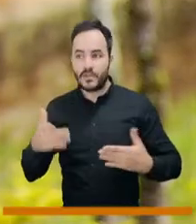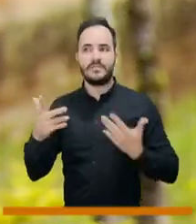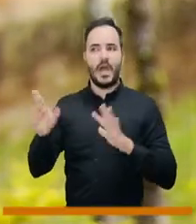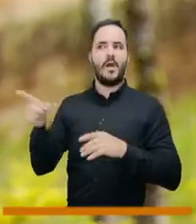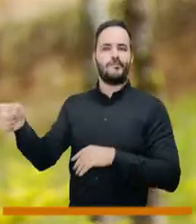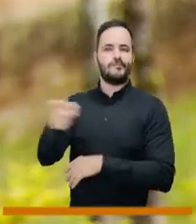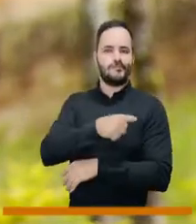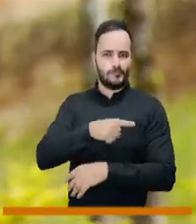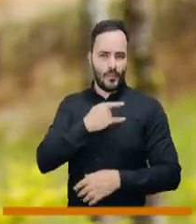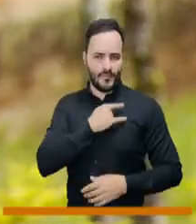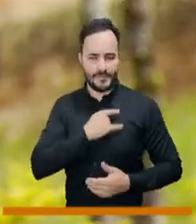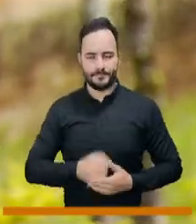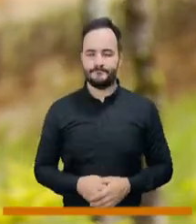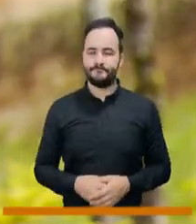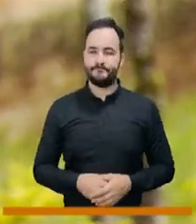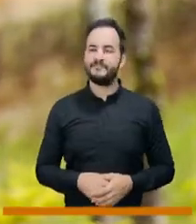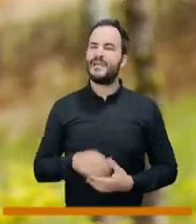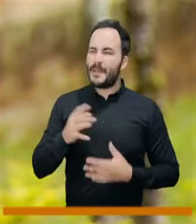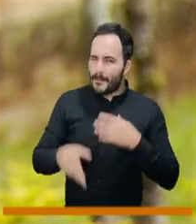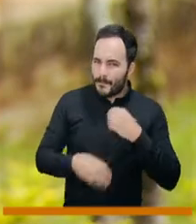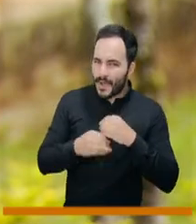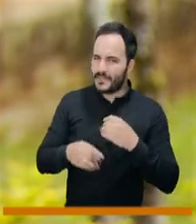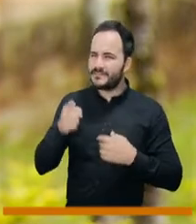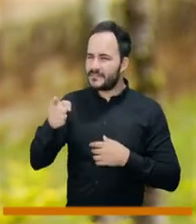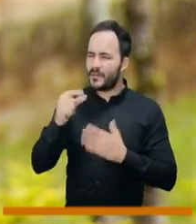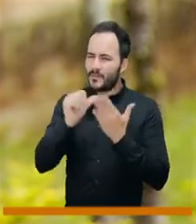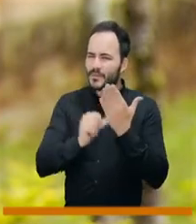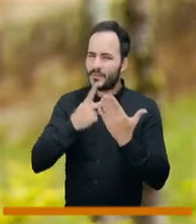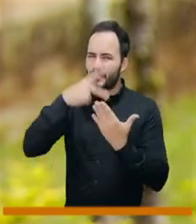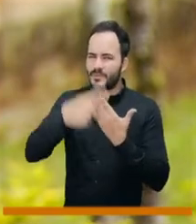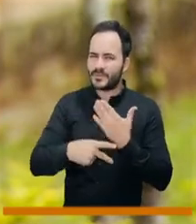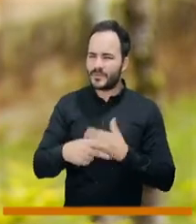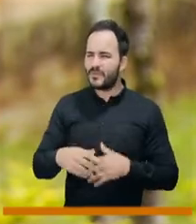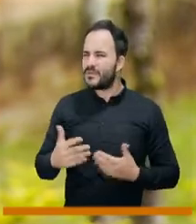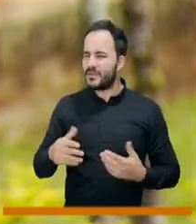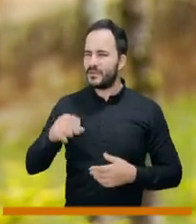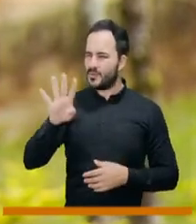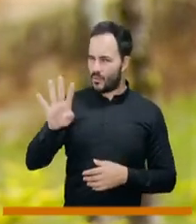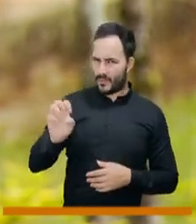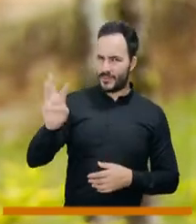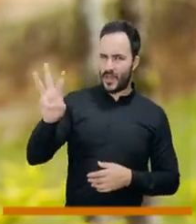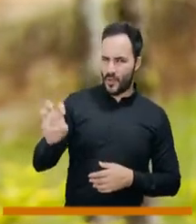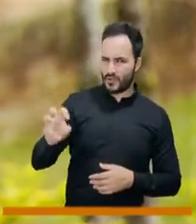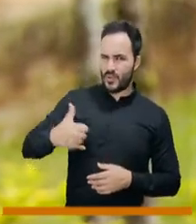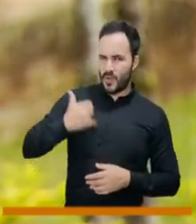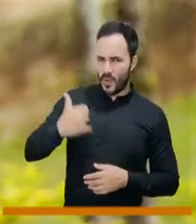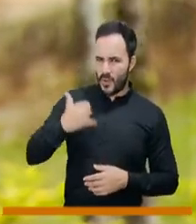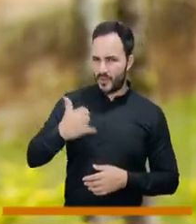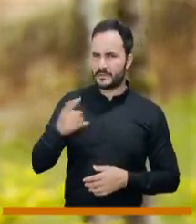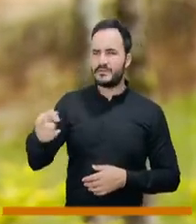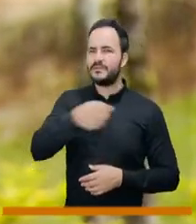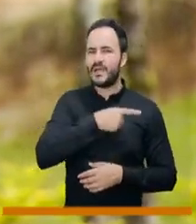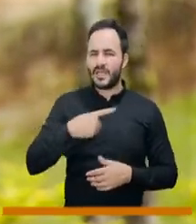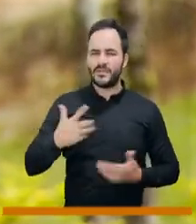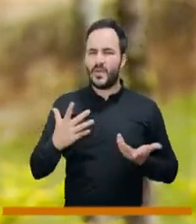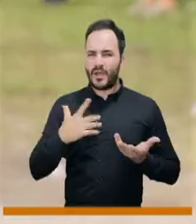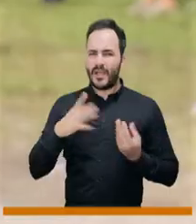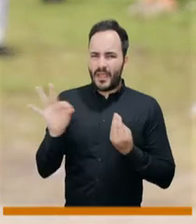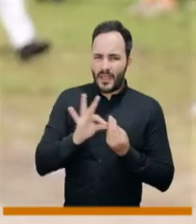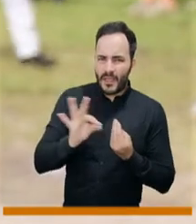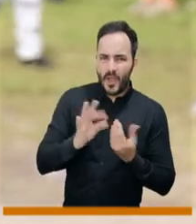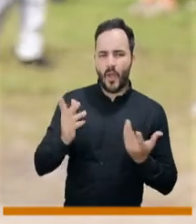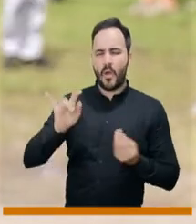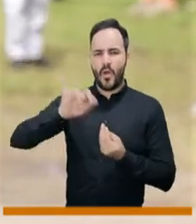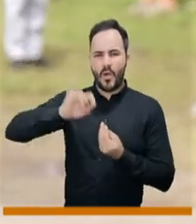a niñez. Doctora, estamos hablando también de otro programa, el programa DUAL. 98 muchachos,